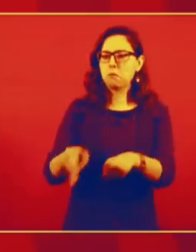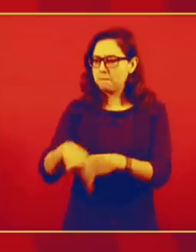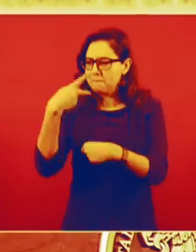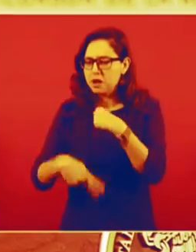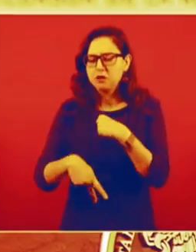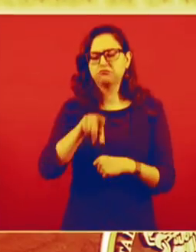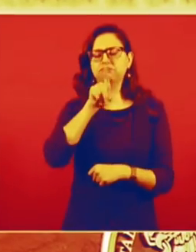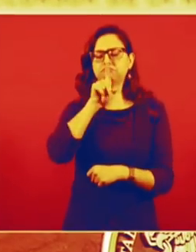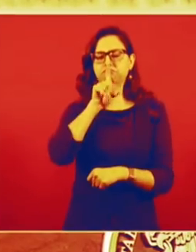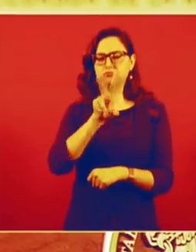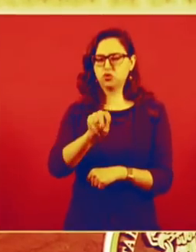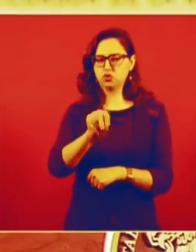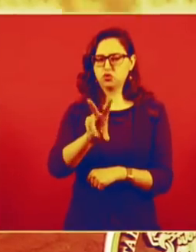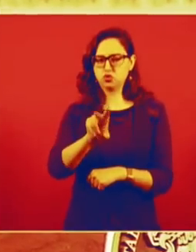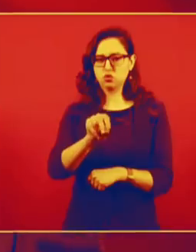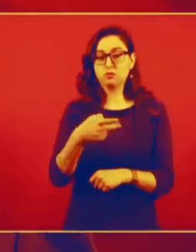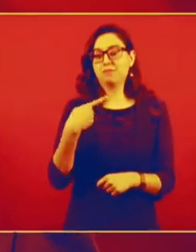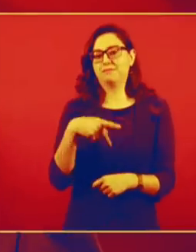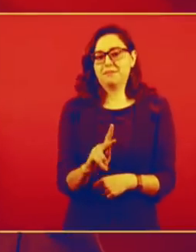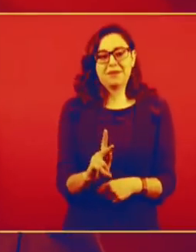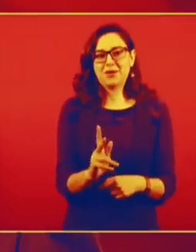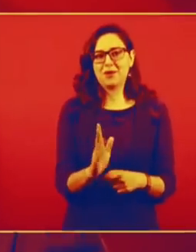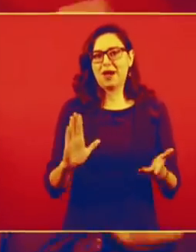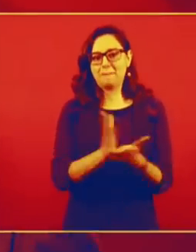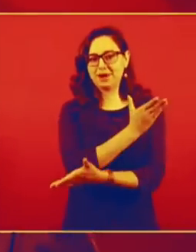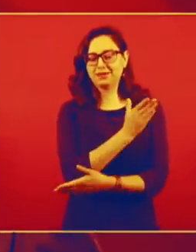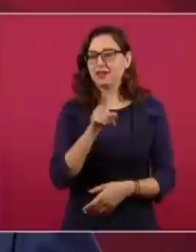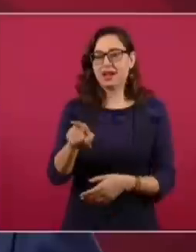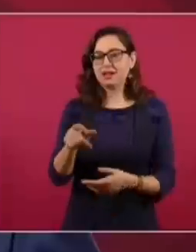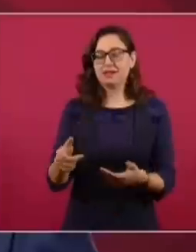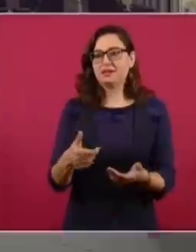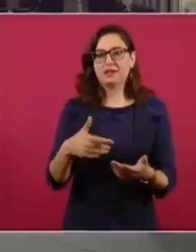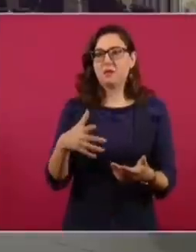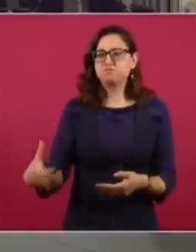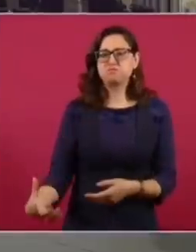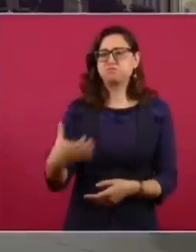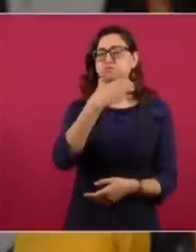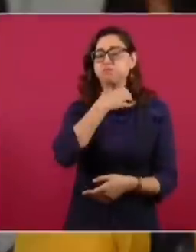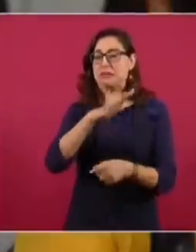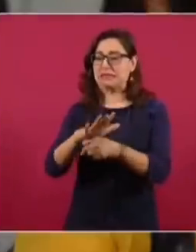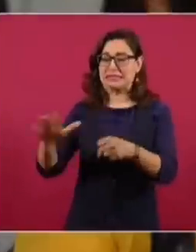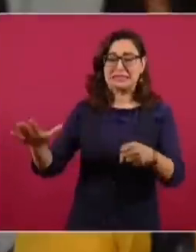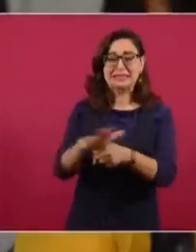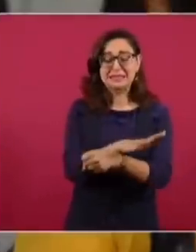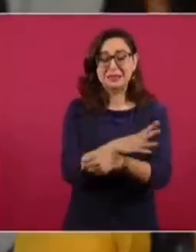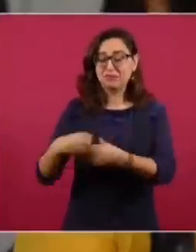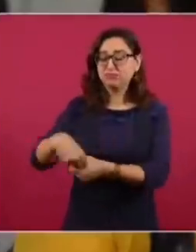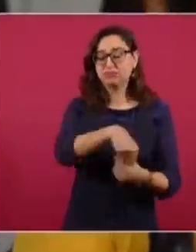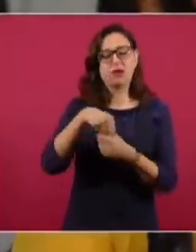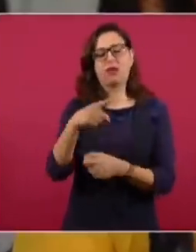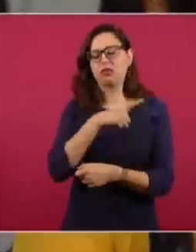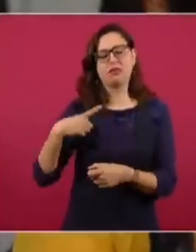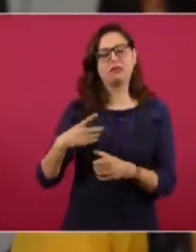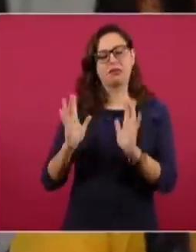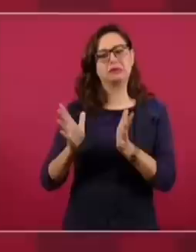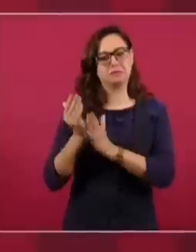Se van a limitar los vuelos porque está saturado el aeropuerto. ¿Cuánto sería esta limitación? Están haciendo el análisis